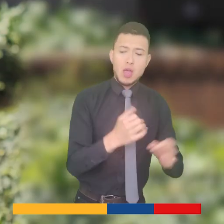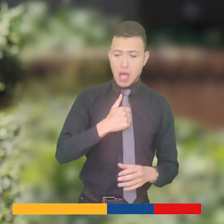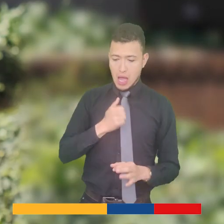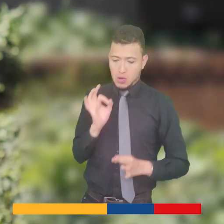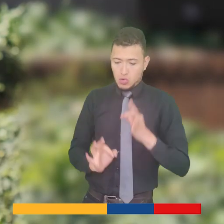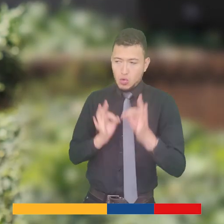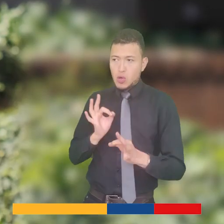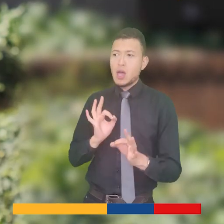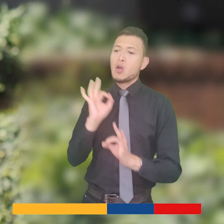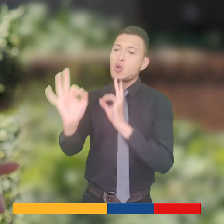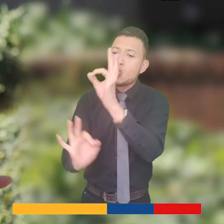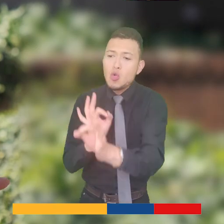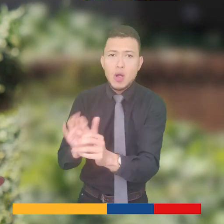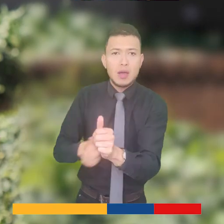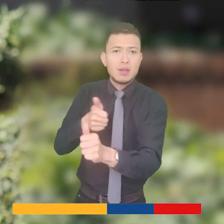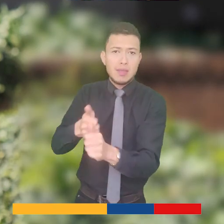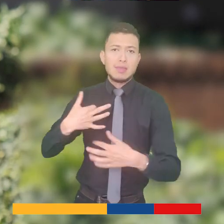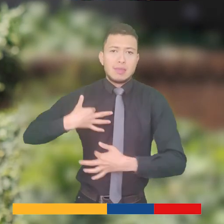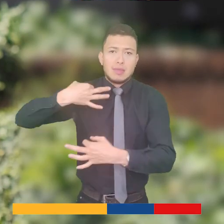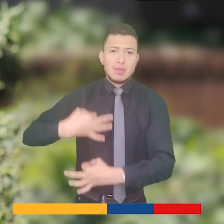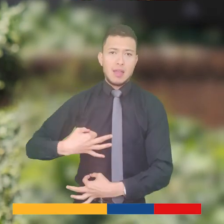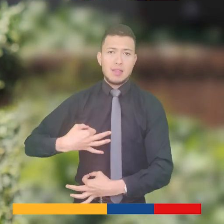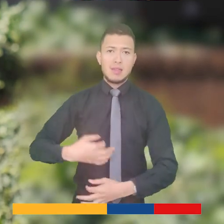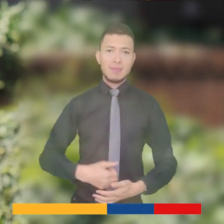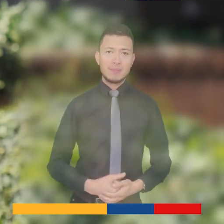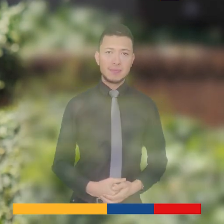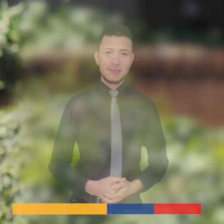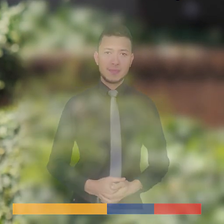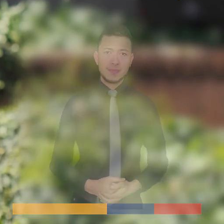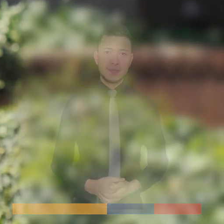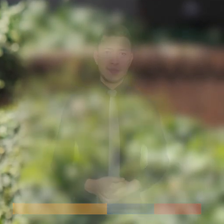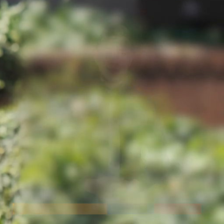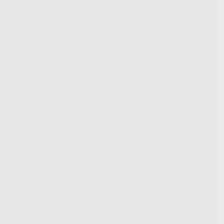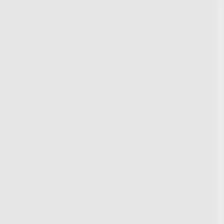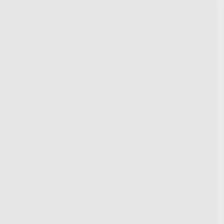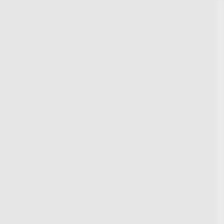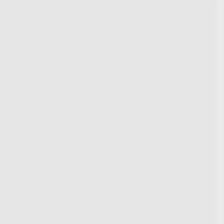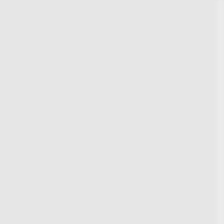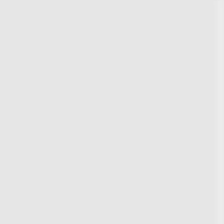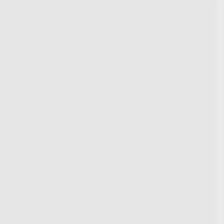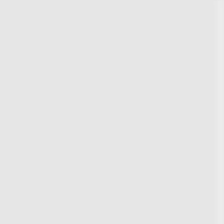y podamos garantizar el derecho al cuidado, al autocuidado y a cuidar en condiciones dignas.